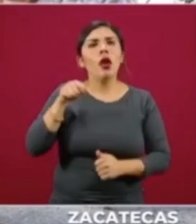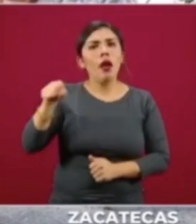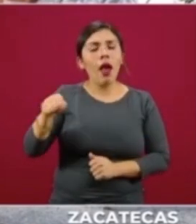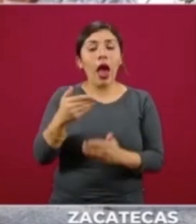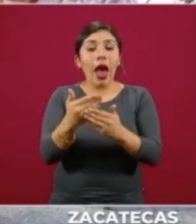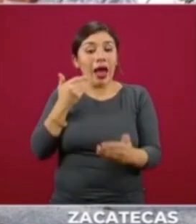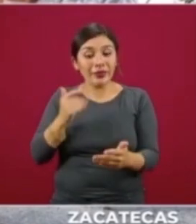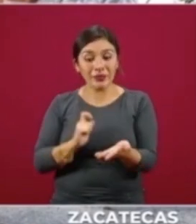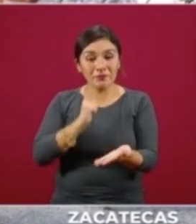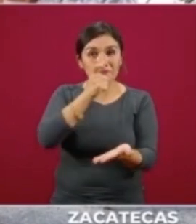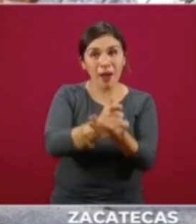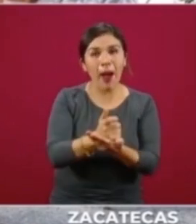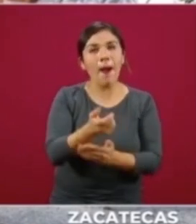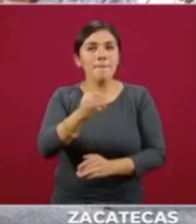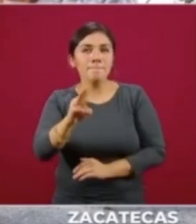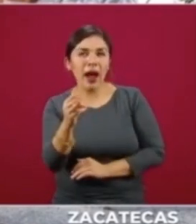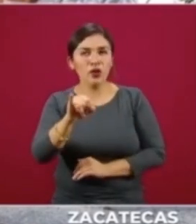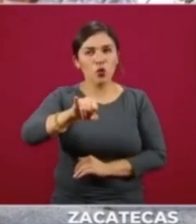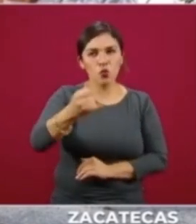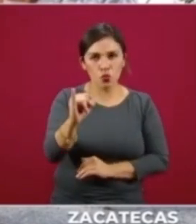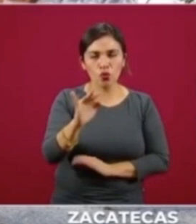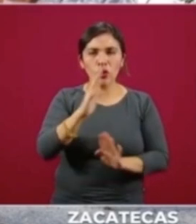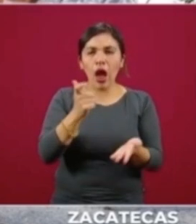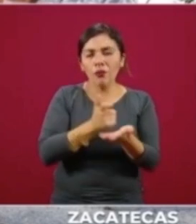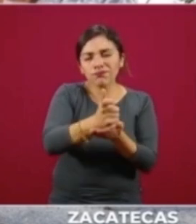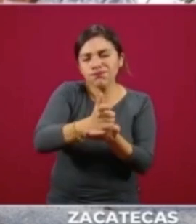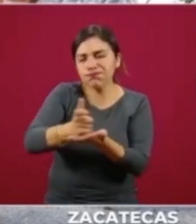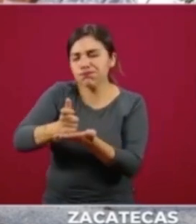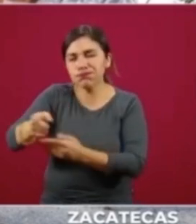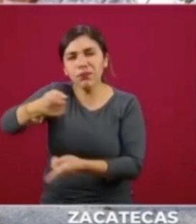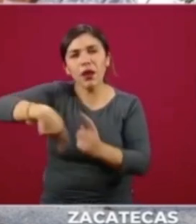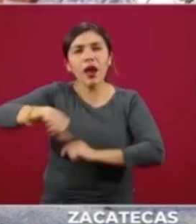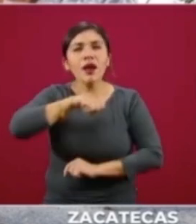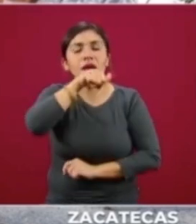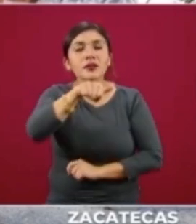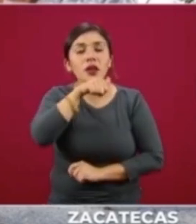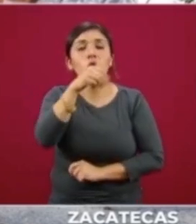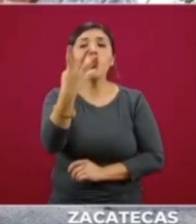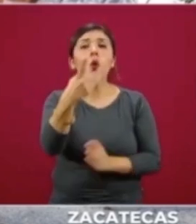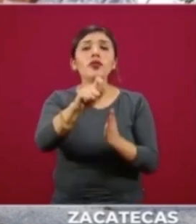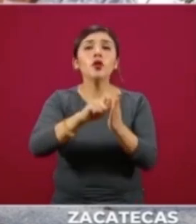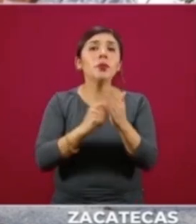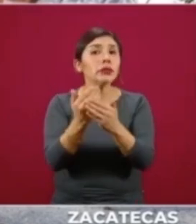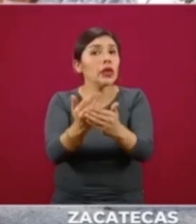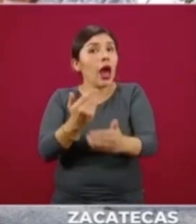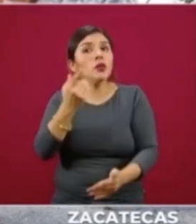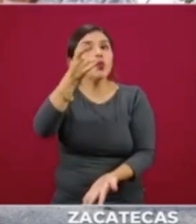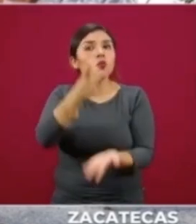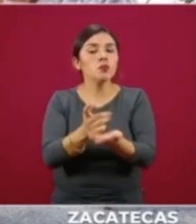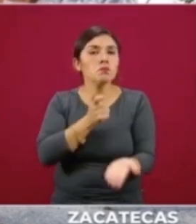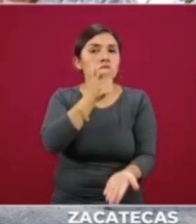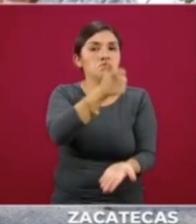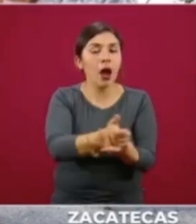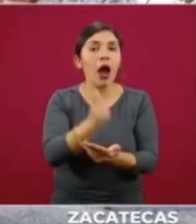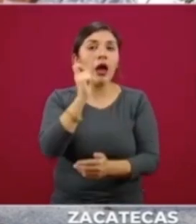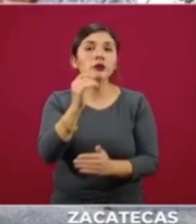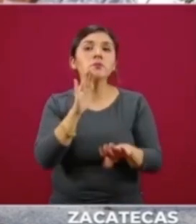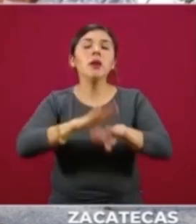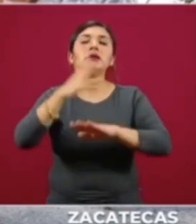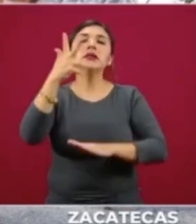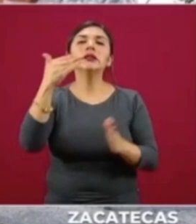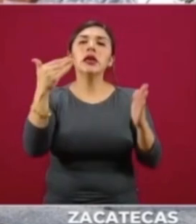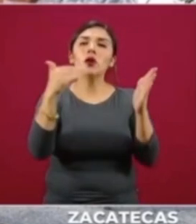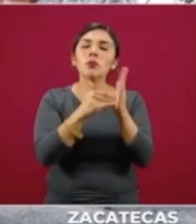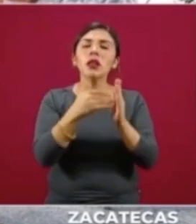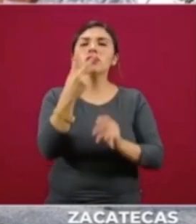adelanto para mayo y junio entregamos a los adultos mayores cuatro meses en un solo pago, que ascendió a cinco mil